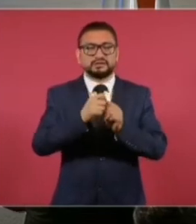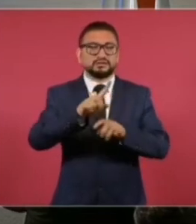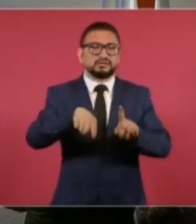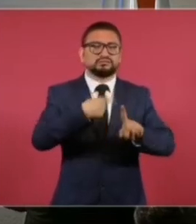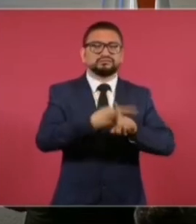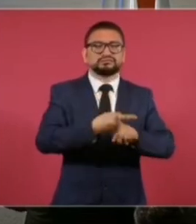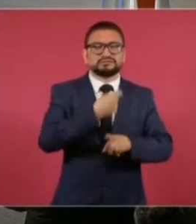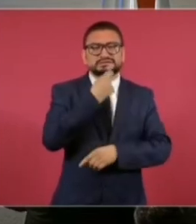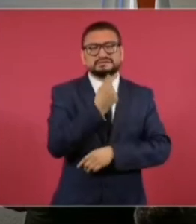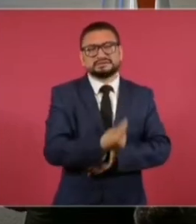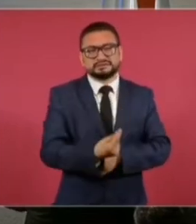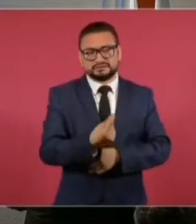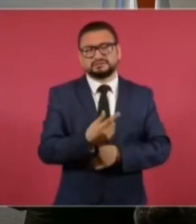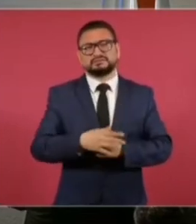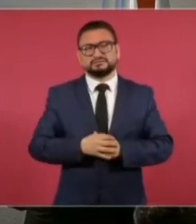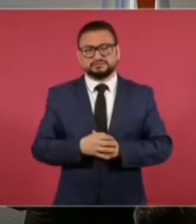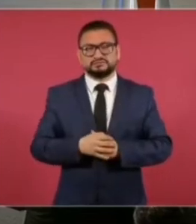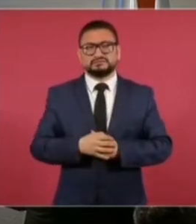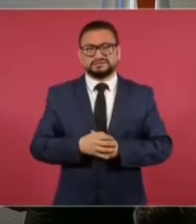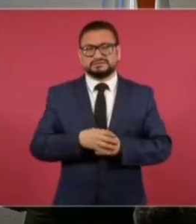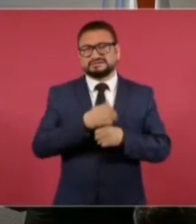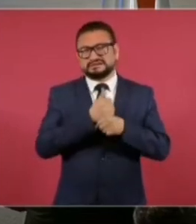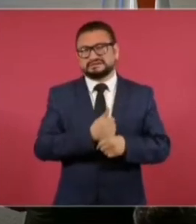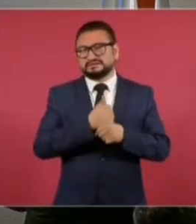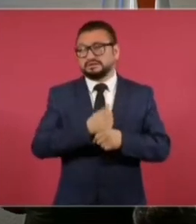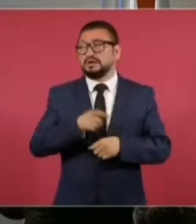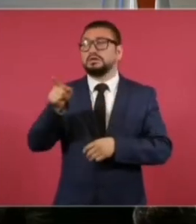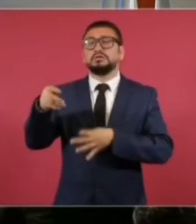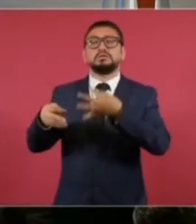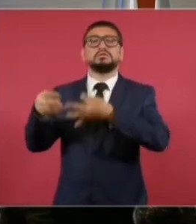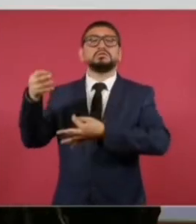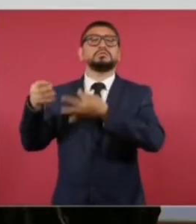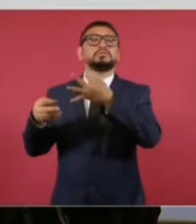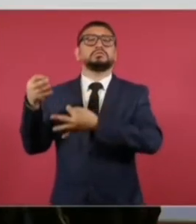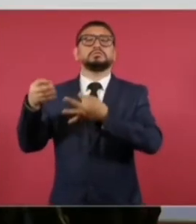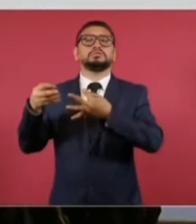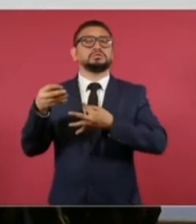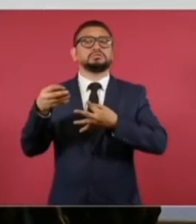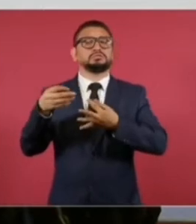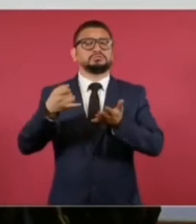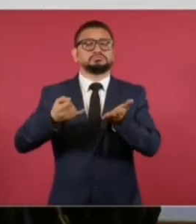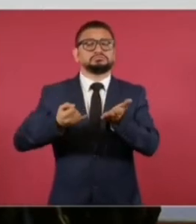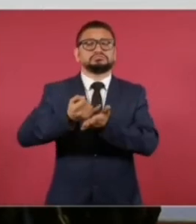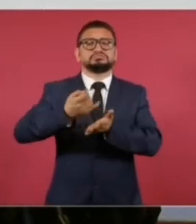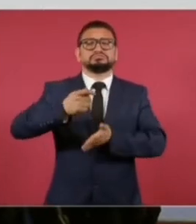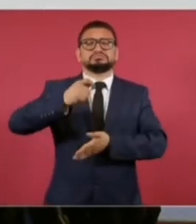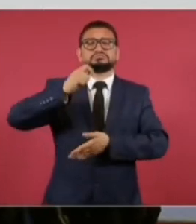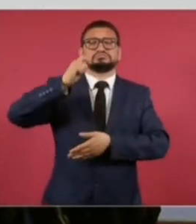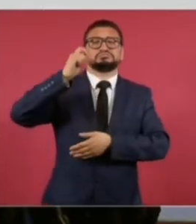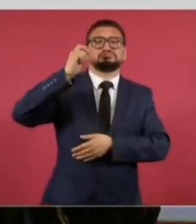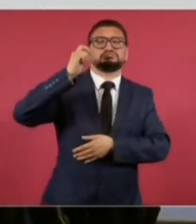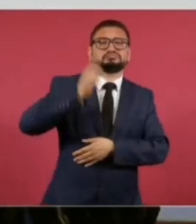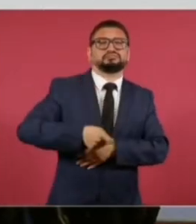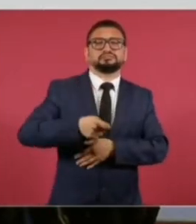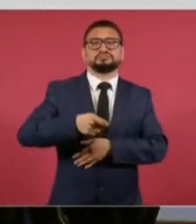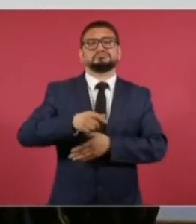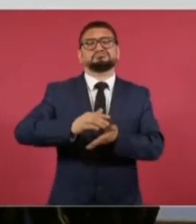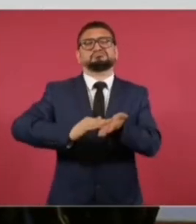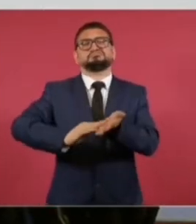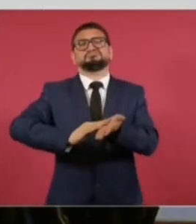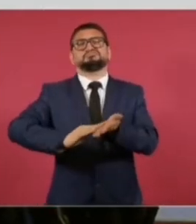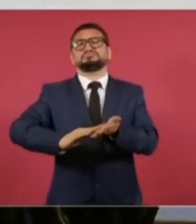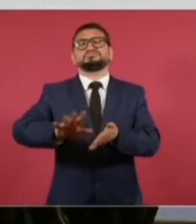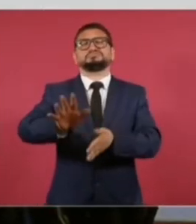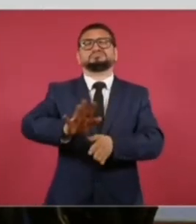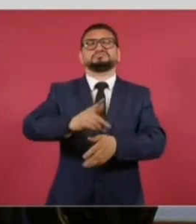niñita. Entonces, este juez dictó una sentencia absolutoria y